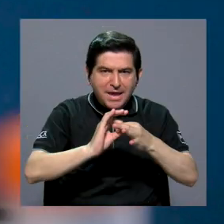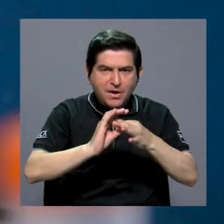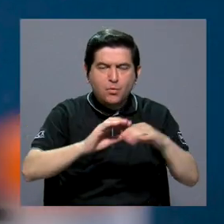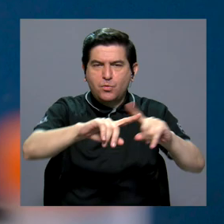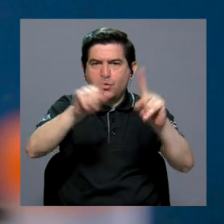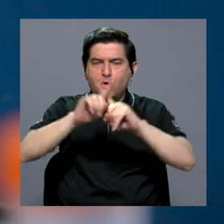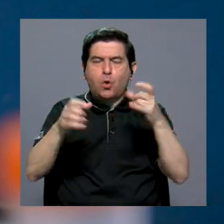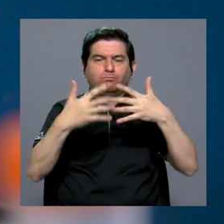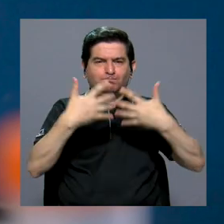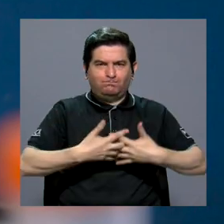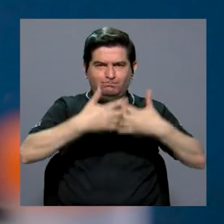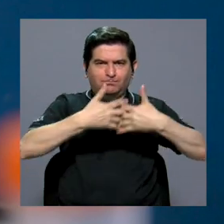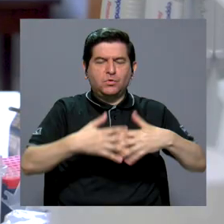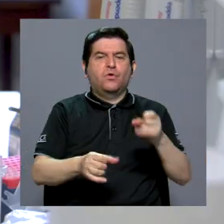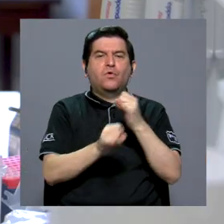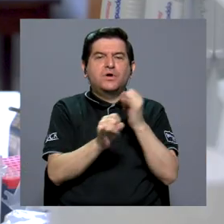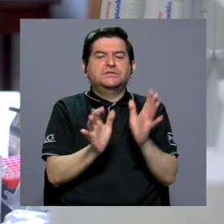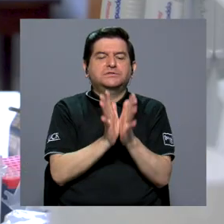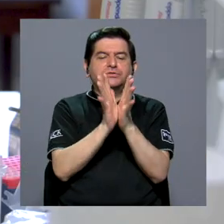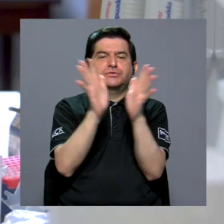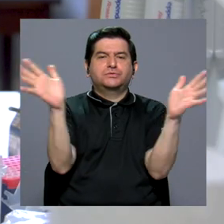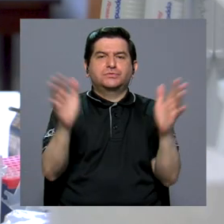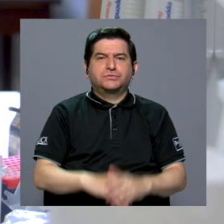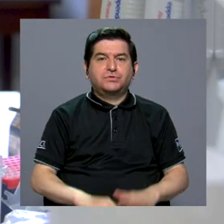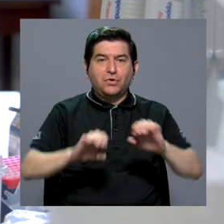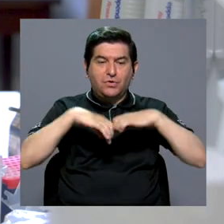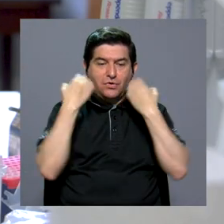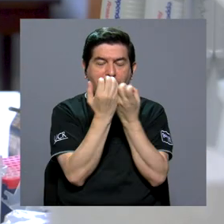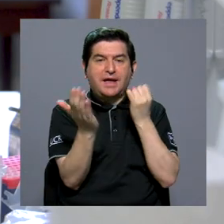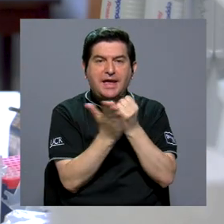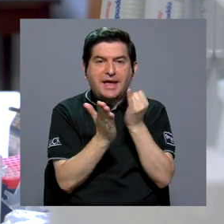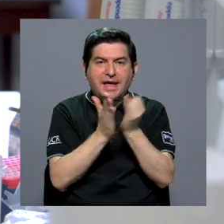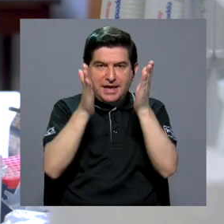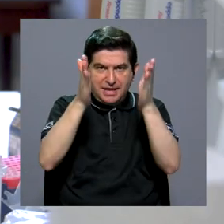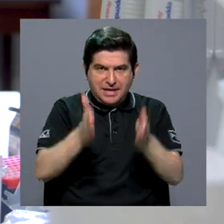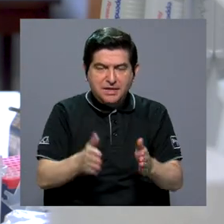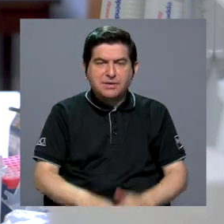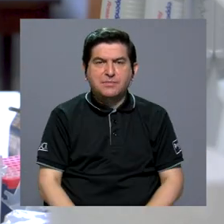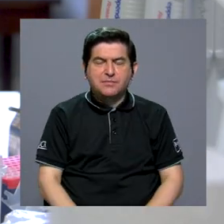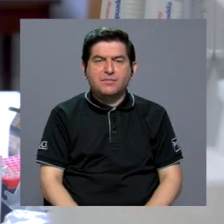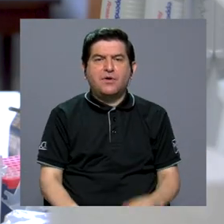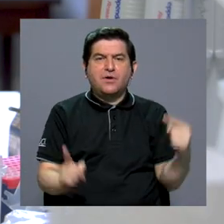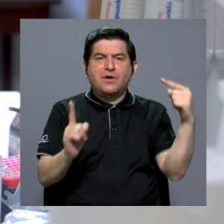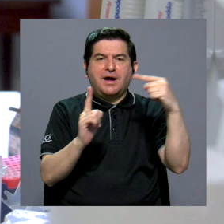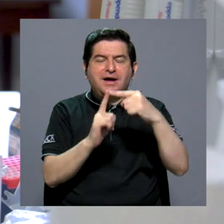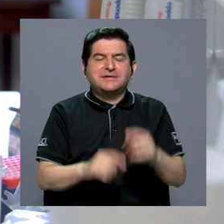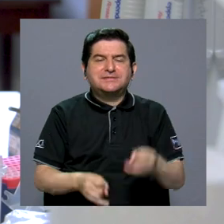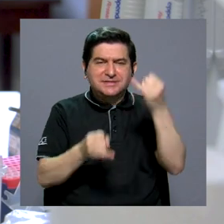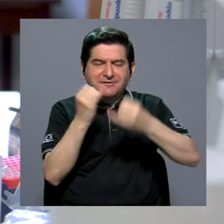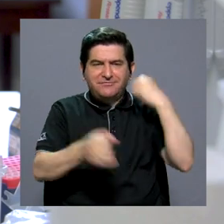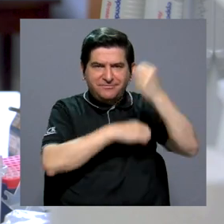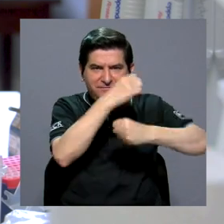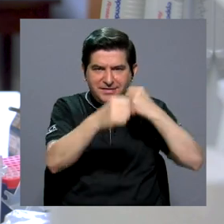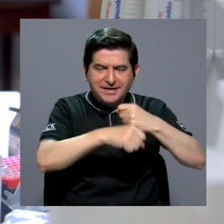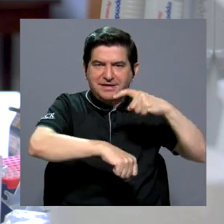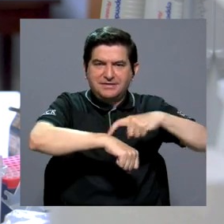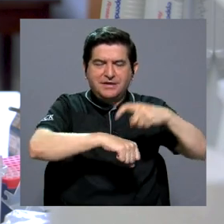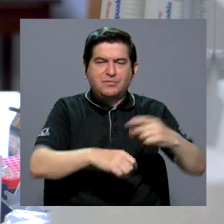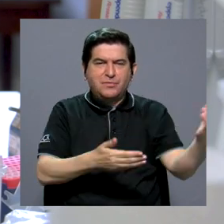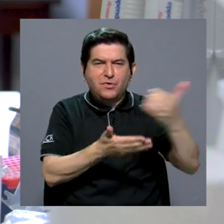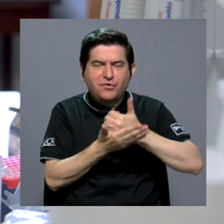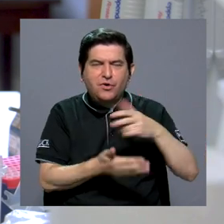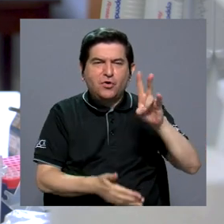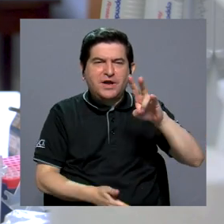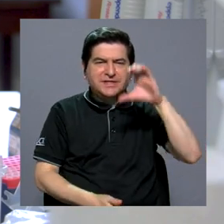un vínculo entre distintas empresas y entidades públicas. El equipo de investigadores tiene de aquí a final de año